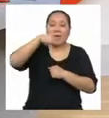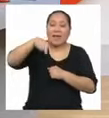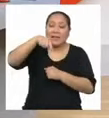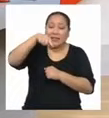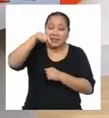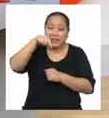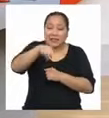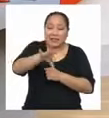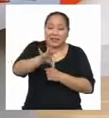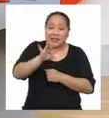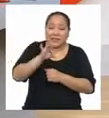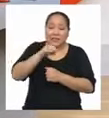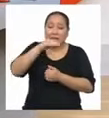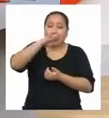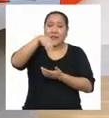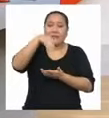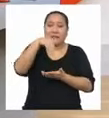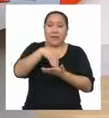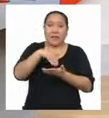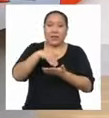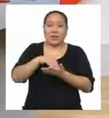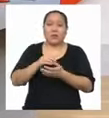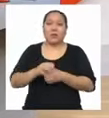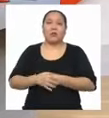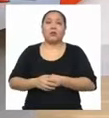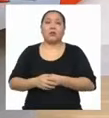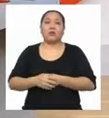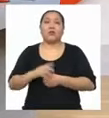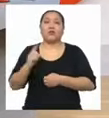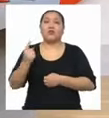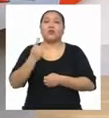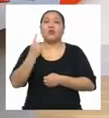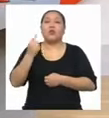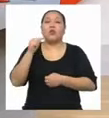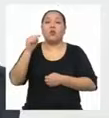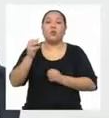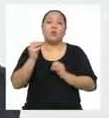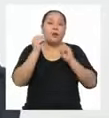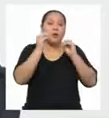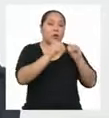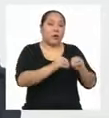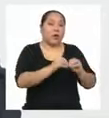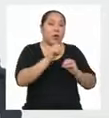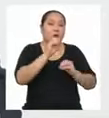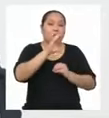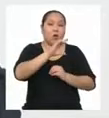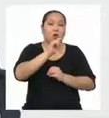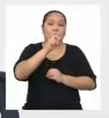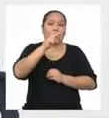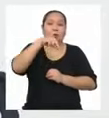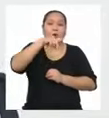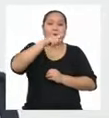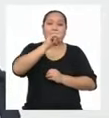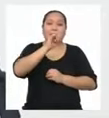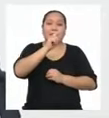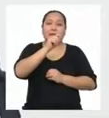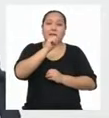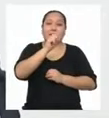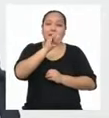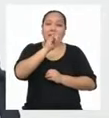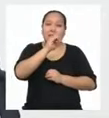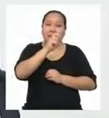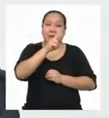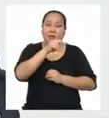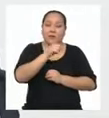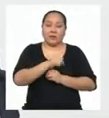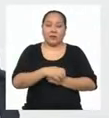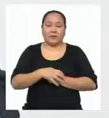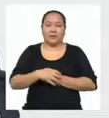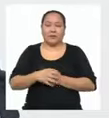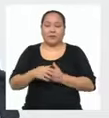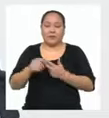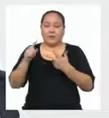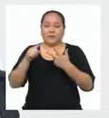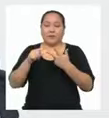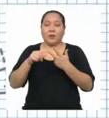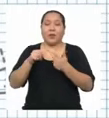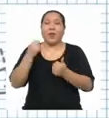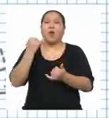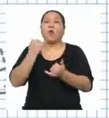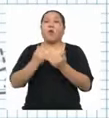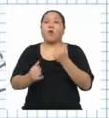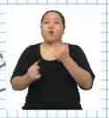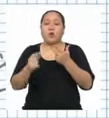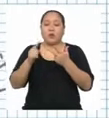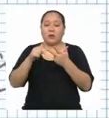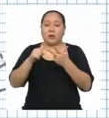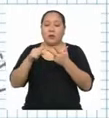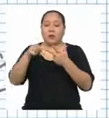solo lo podemos aplicar para variables cuantitativas Ahora veamos nuestra última medida de tendencia central